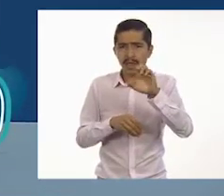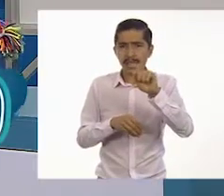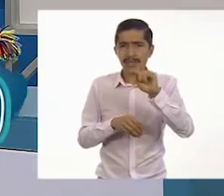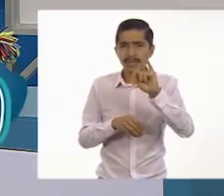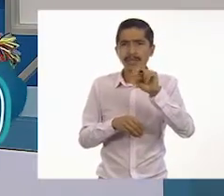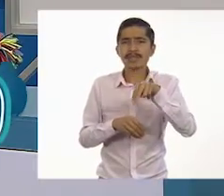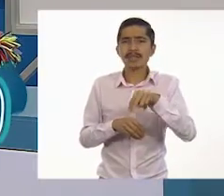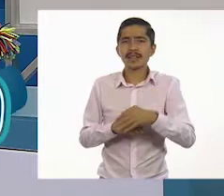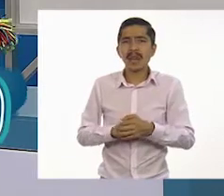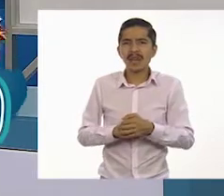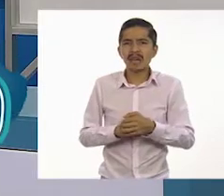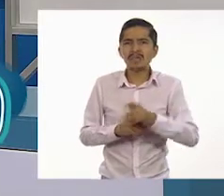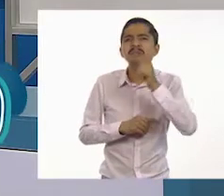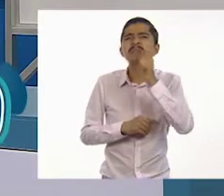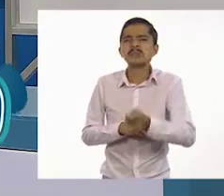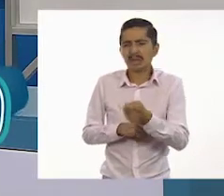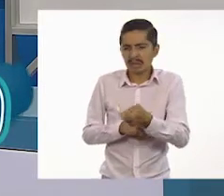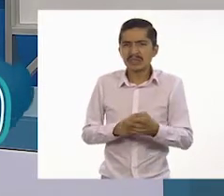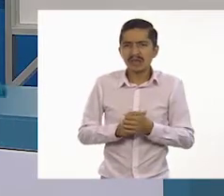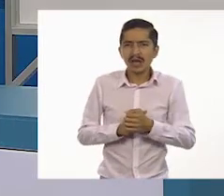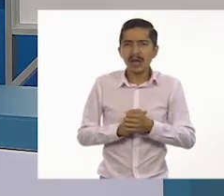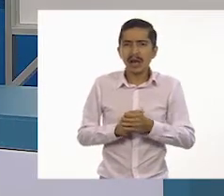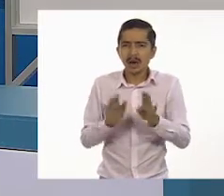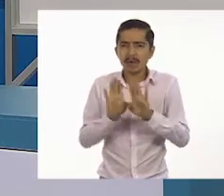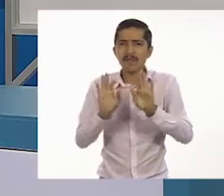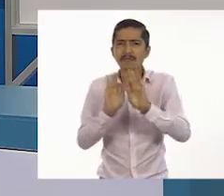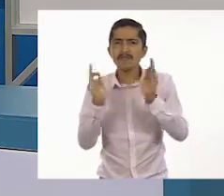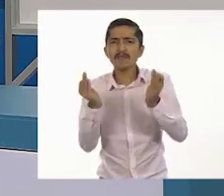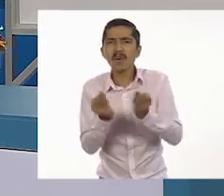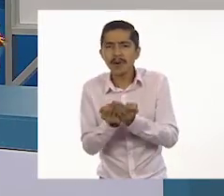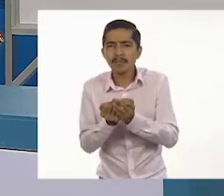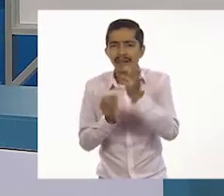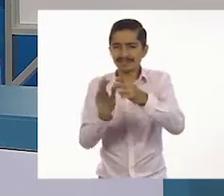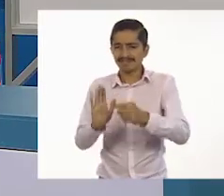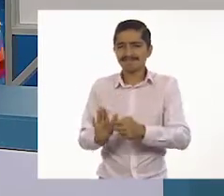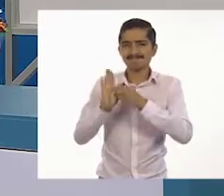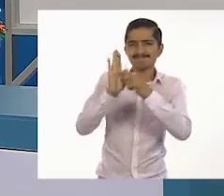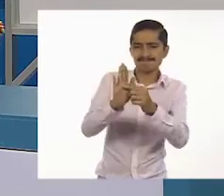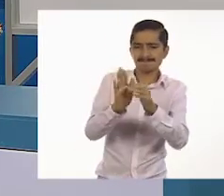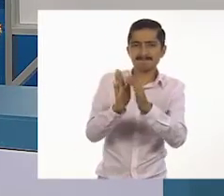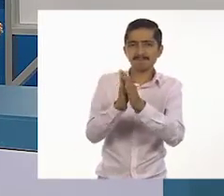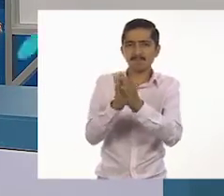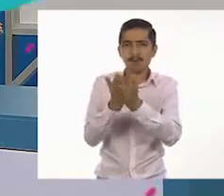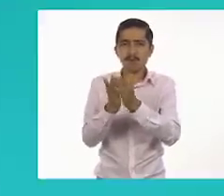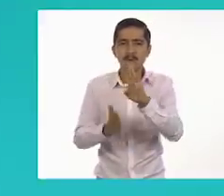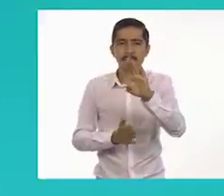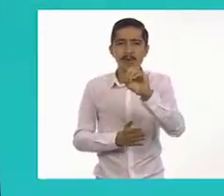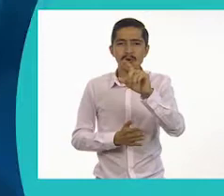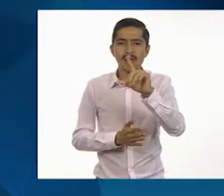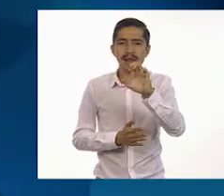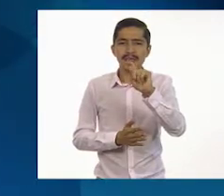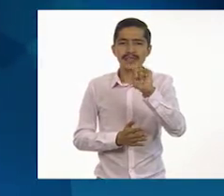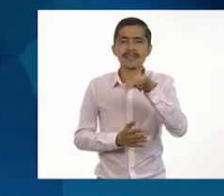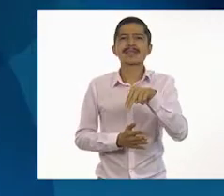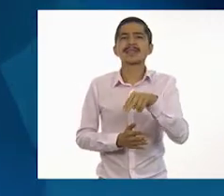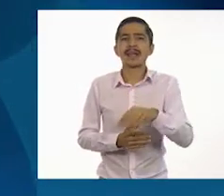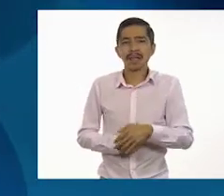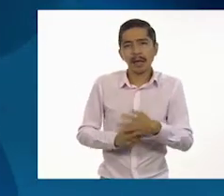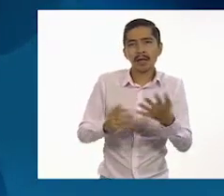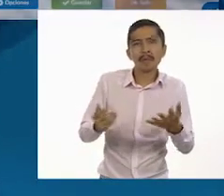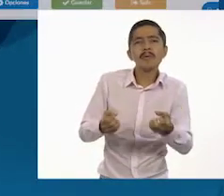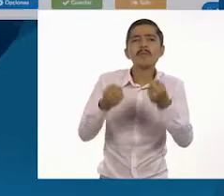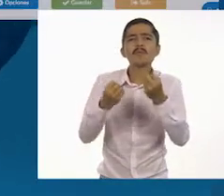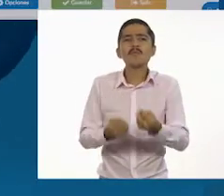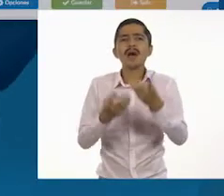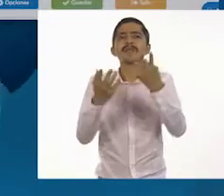Mira, eso se refiere a la forma en que presentaremos el boletín informativo. Por ejemplo, determinar el número de